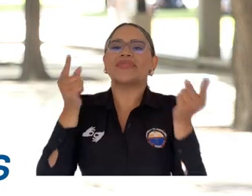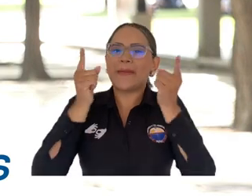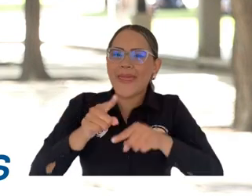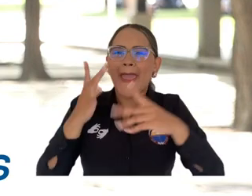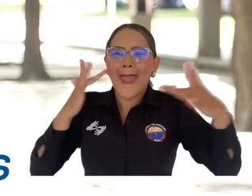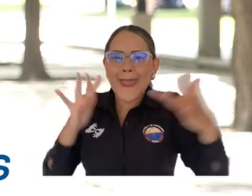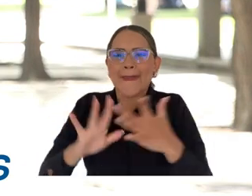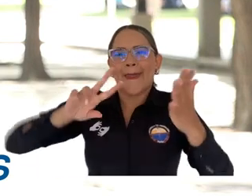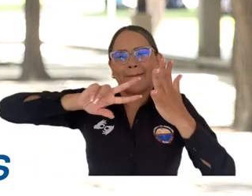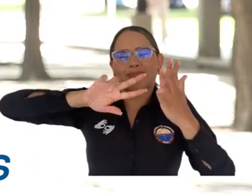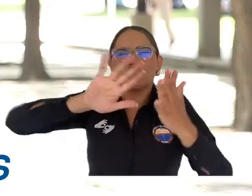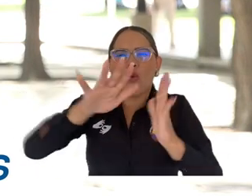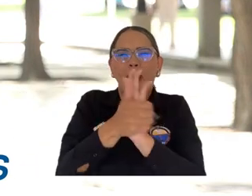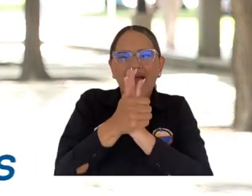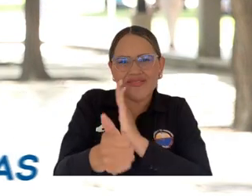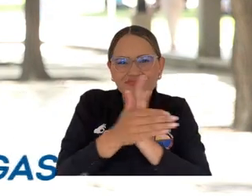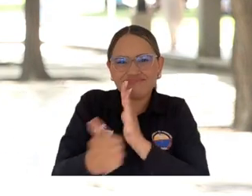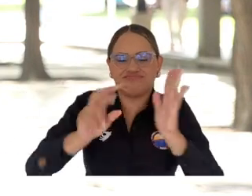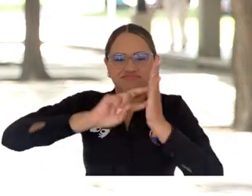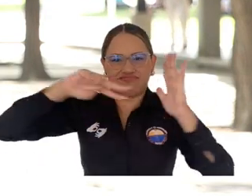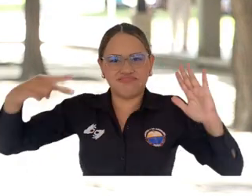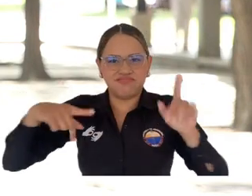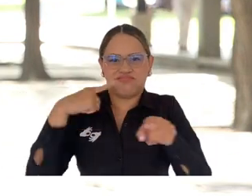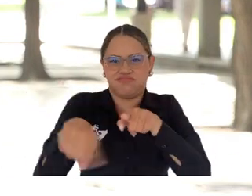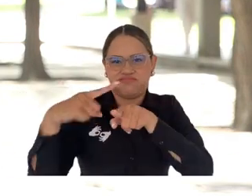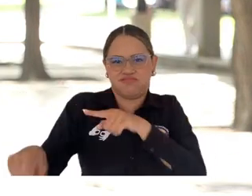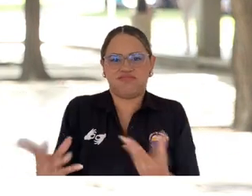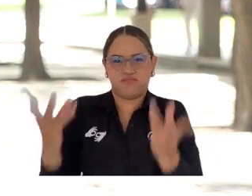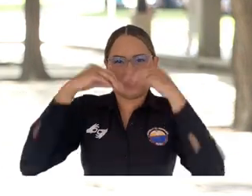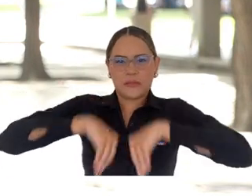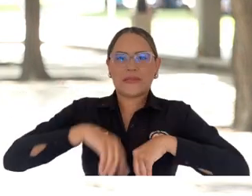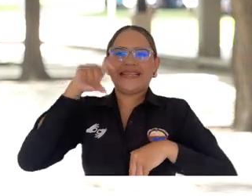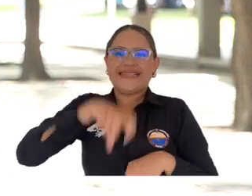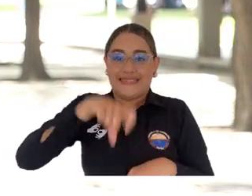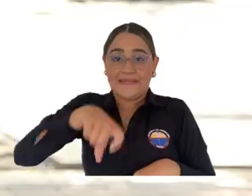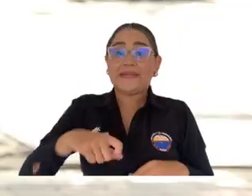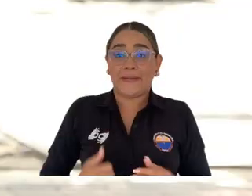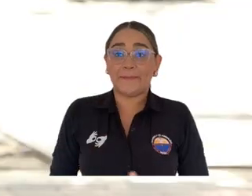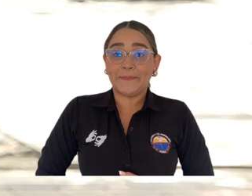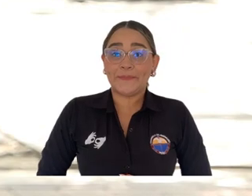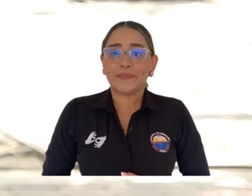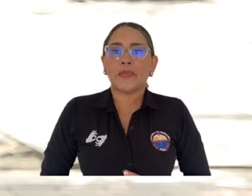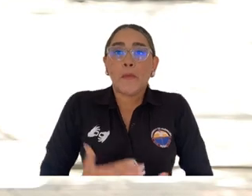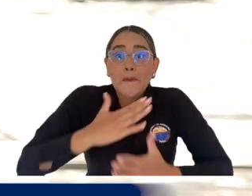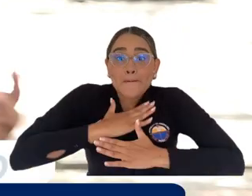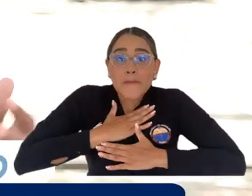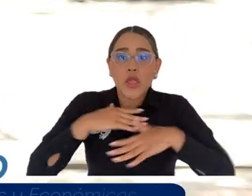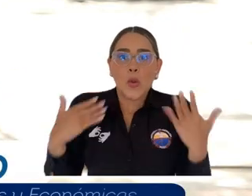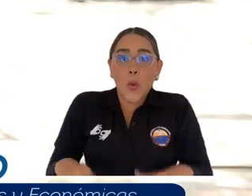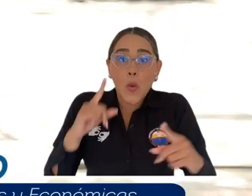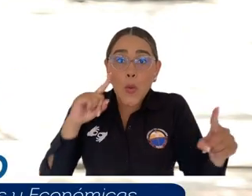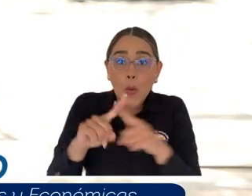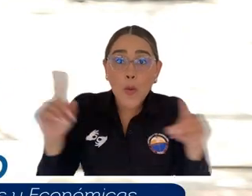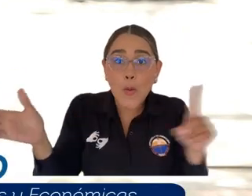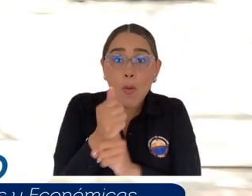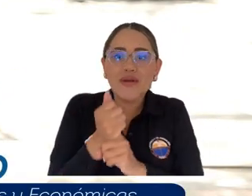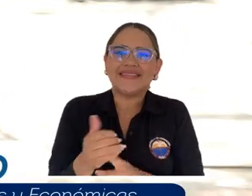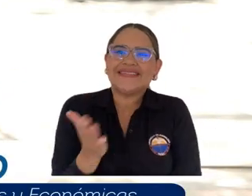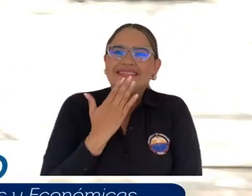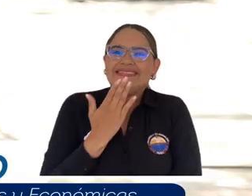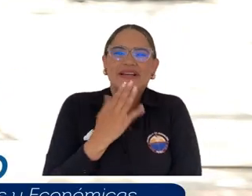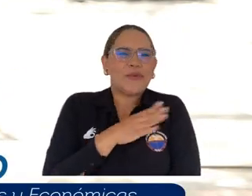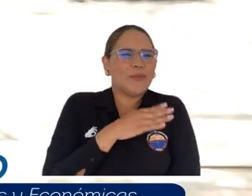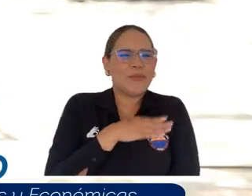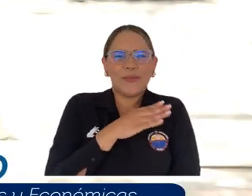también la parte de habilidades, distintas habilidades tecnológicas. Para mí es un logro y una